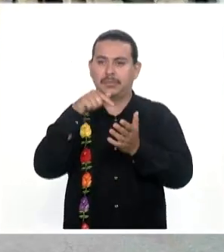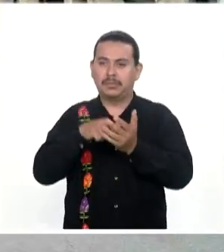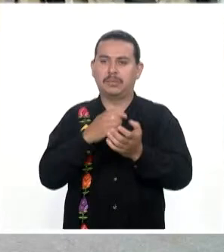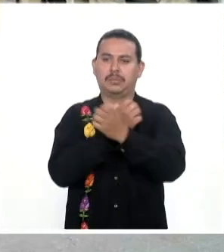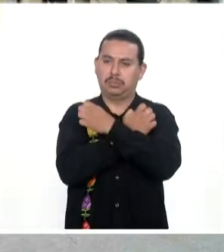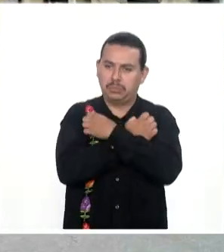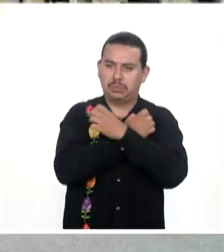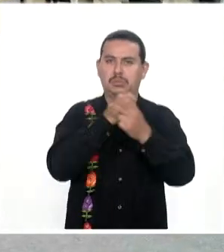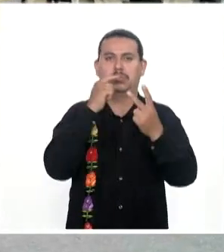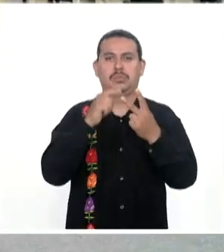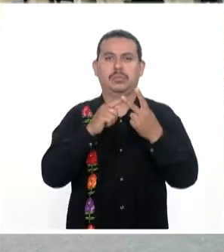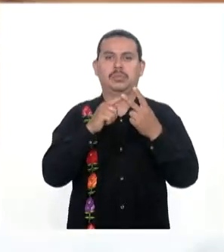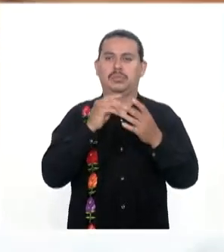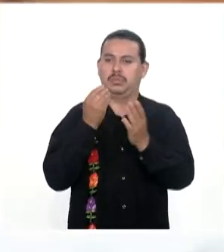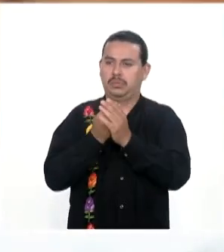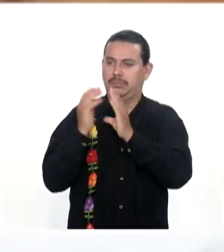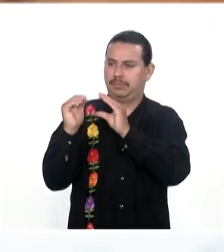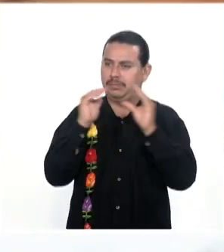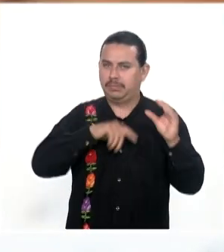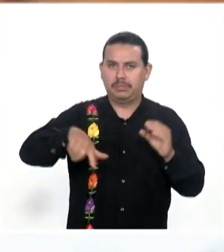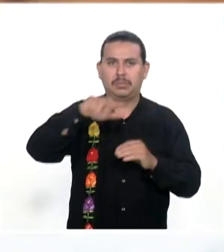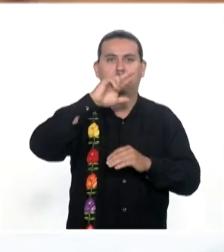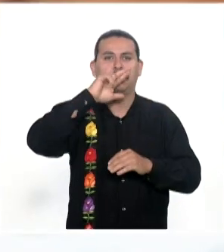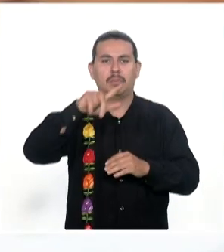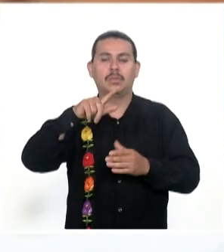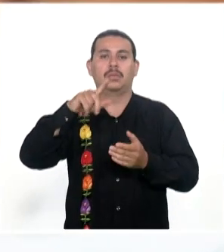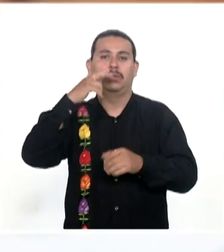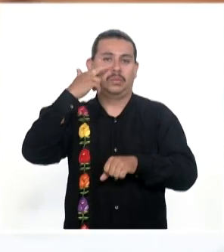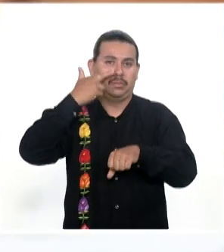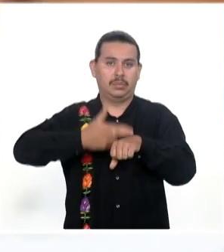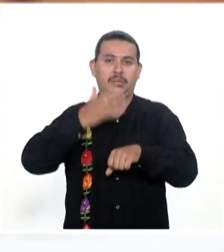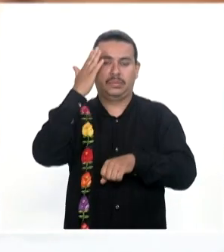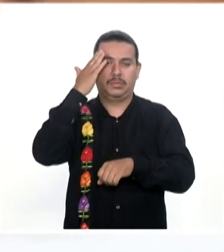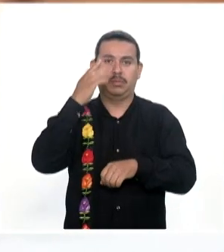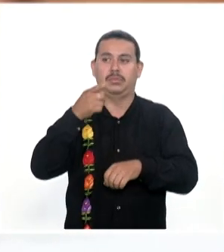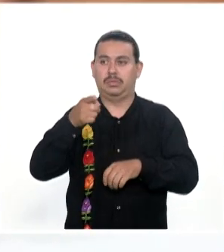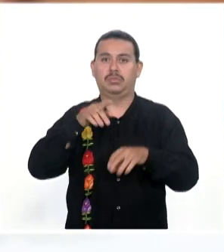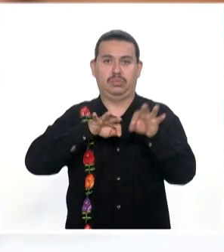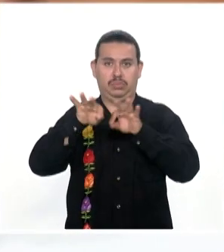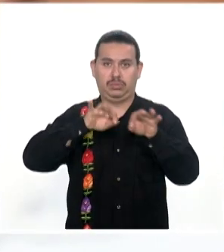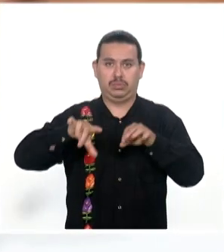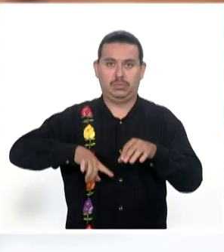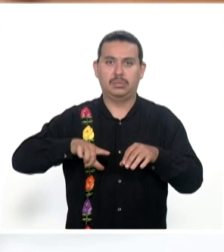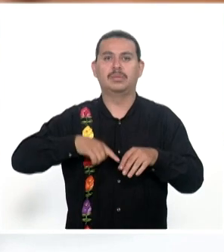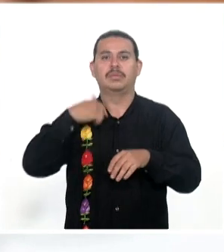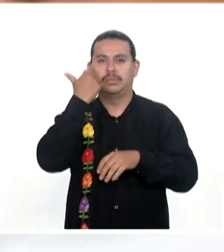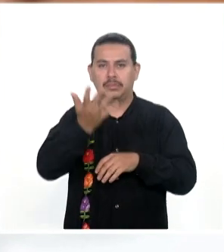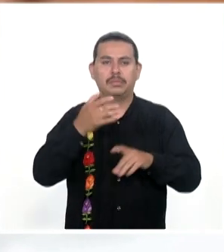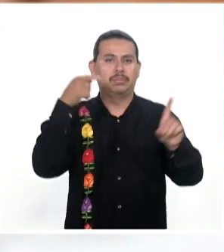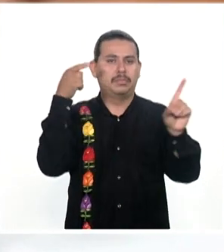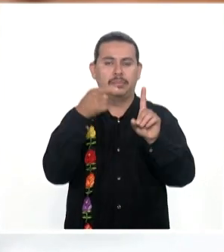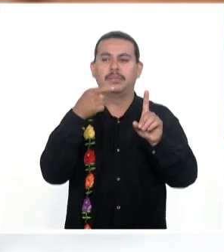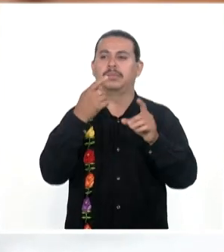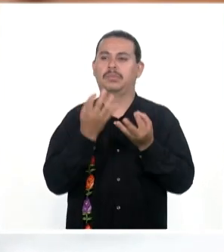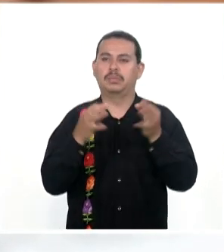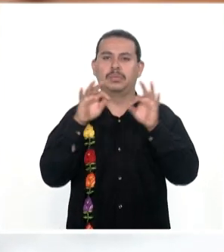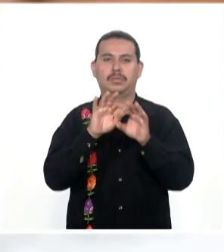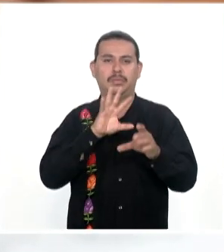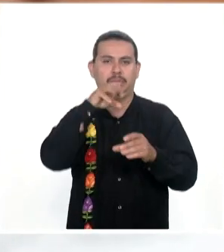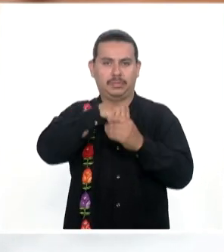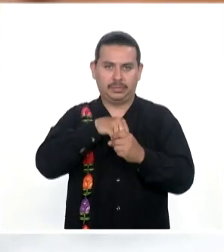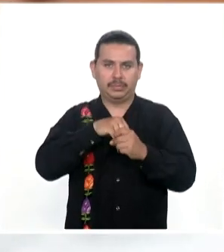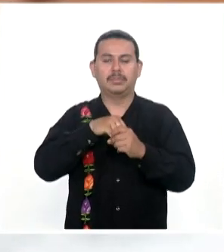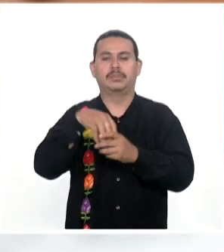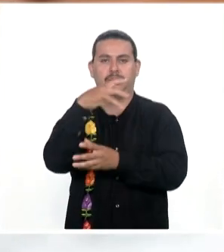En los rubros De educación Y capacitación En su intervención El Ejecutivo Estatal Resaltó Que su gobierno Busca trabajar Con una visión